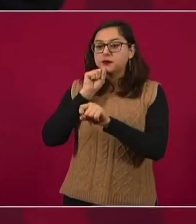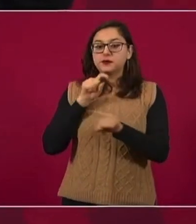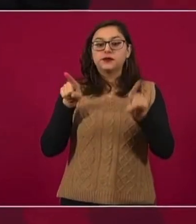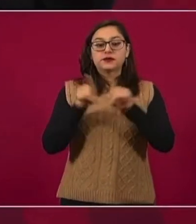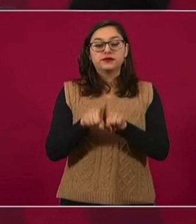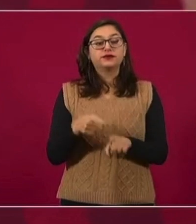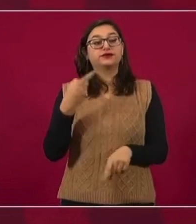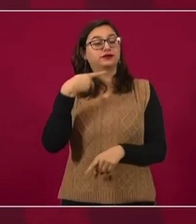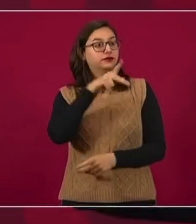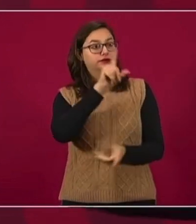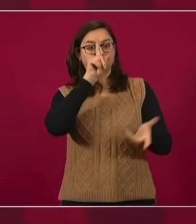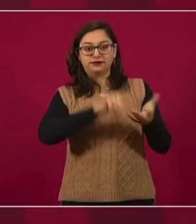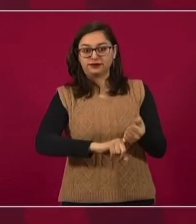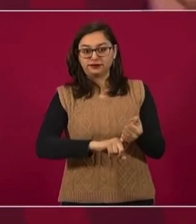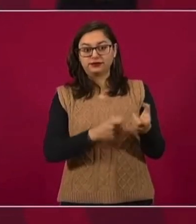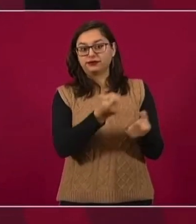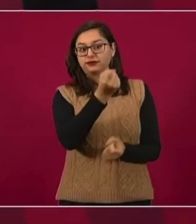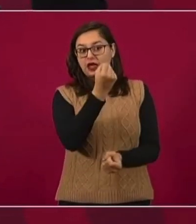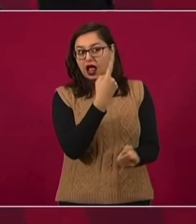agencias.